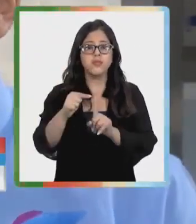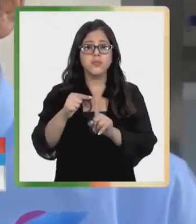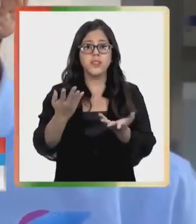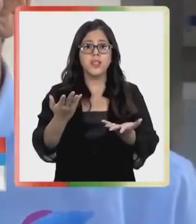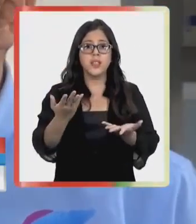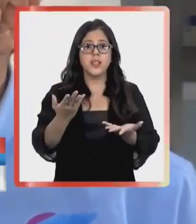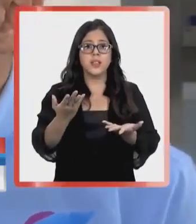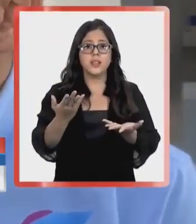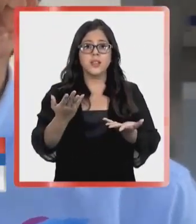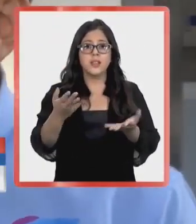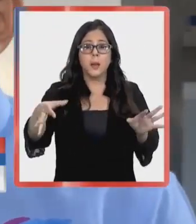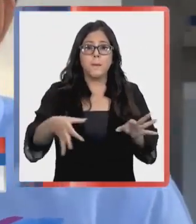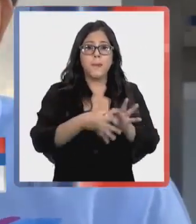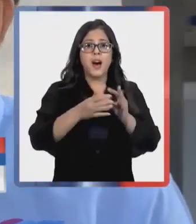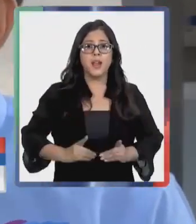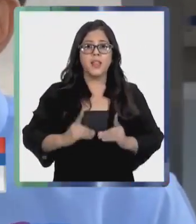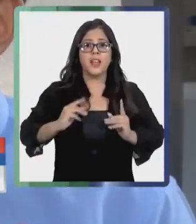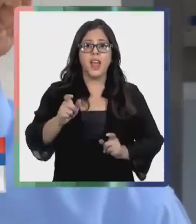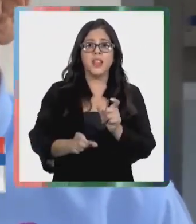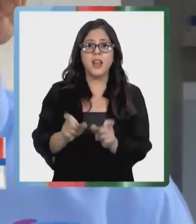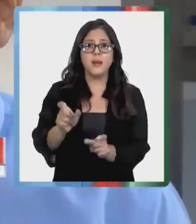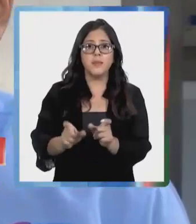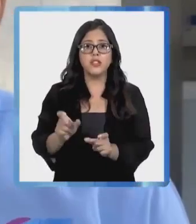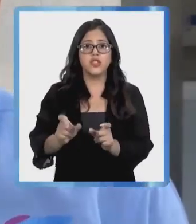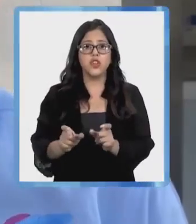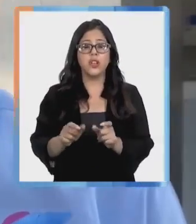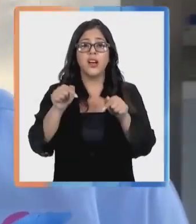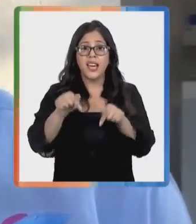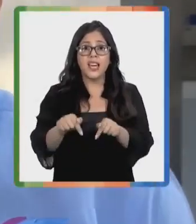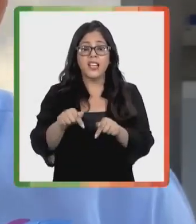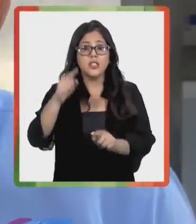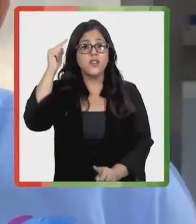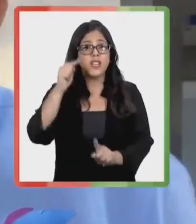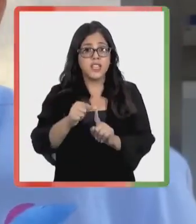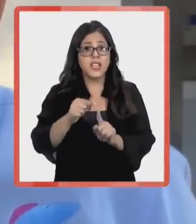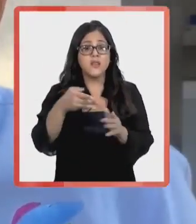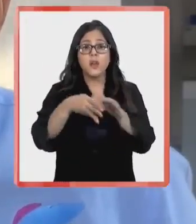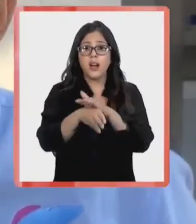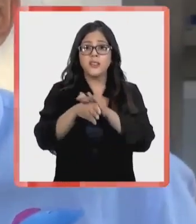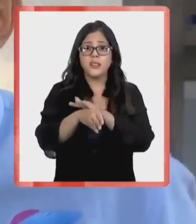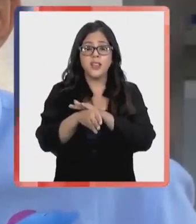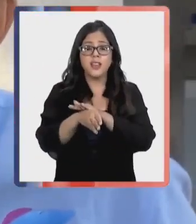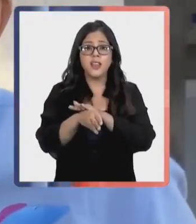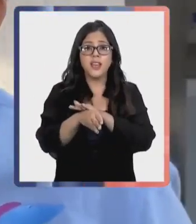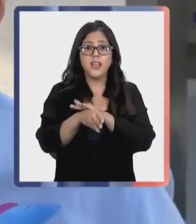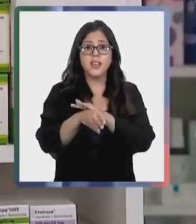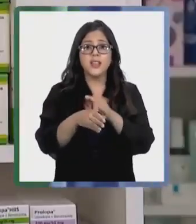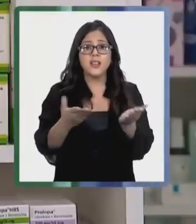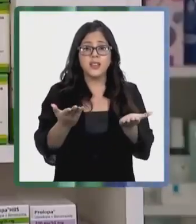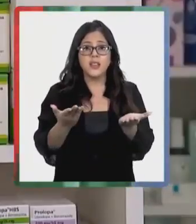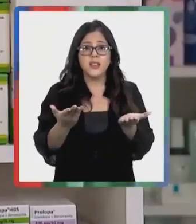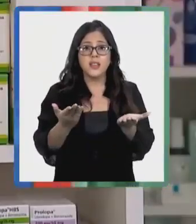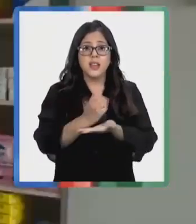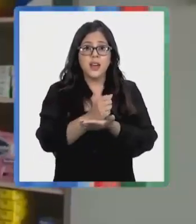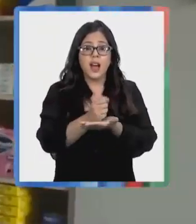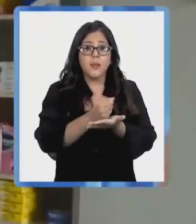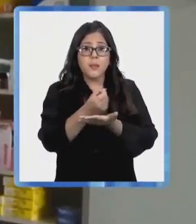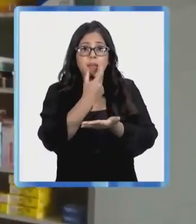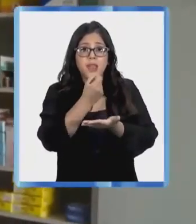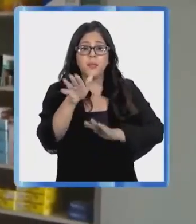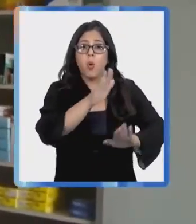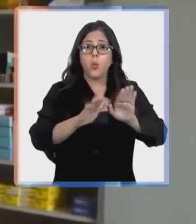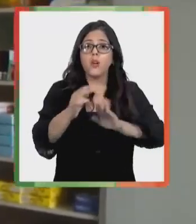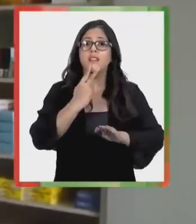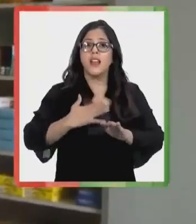apunta al corazón de la dignidad de las personas. Nuestra premisa básica es que el acceder a medicamentos, el